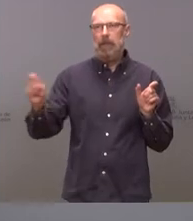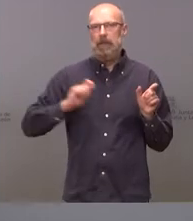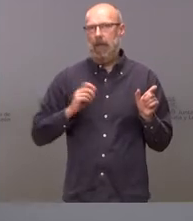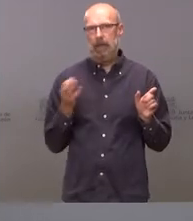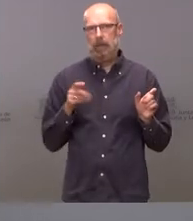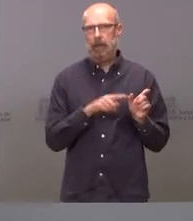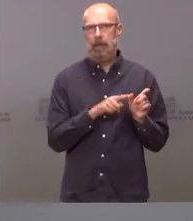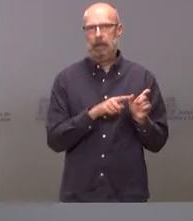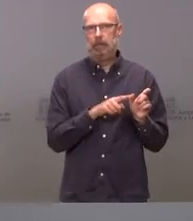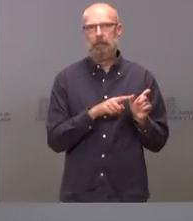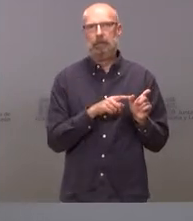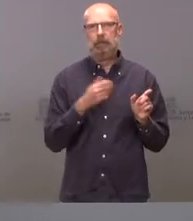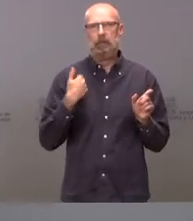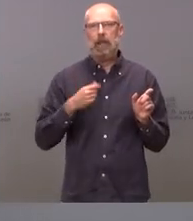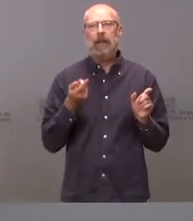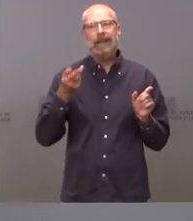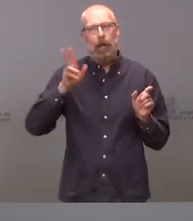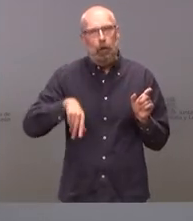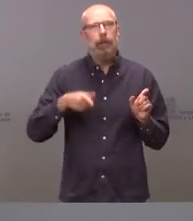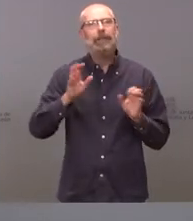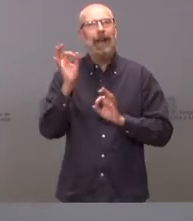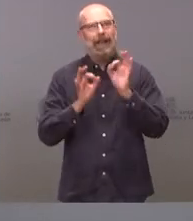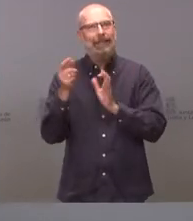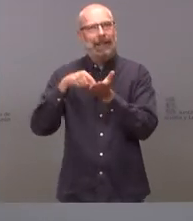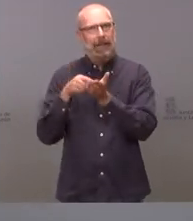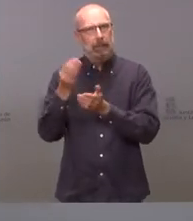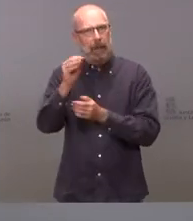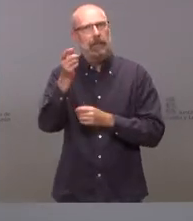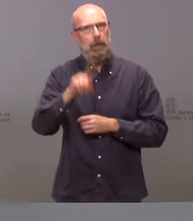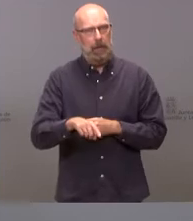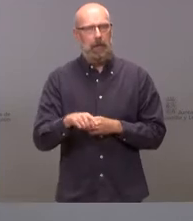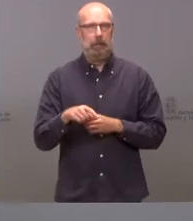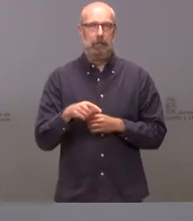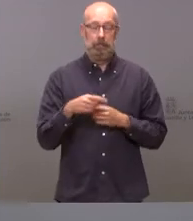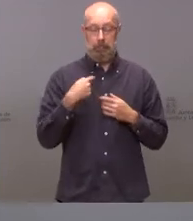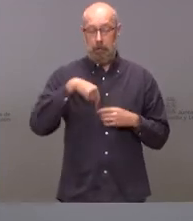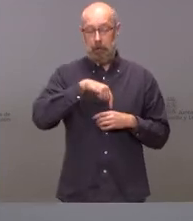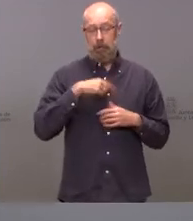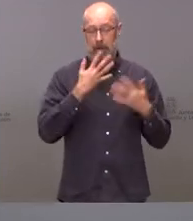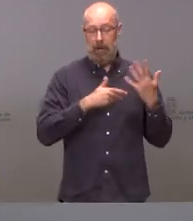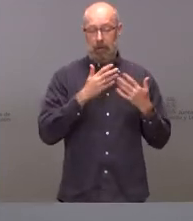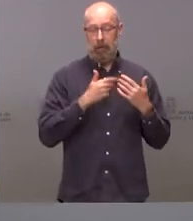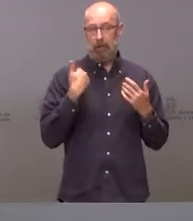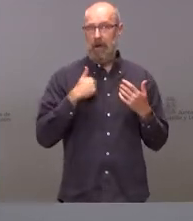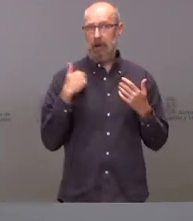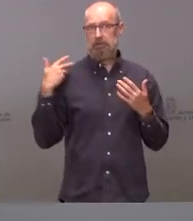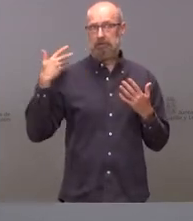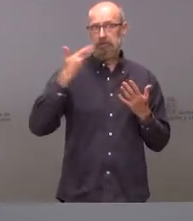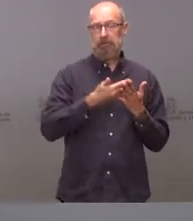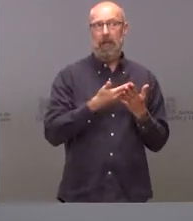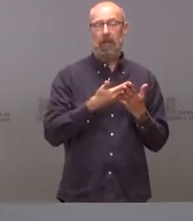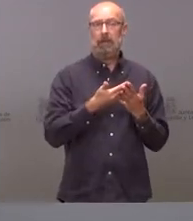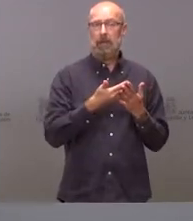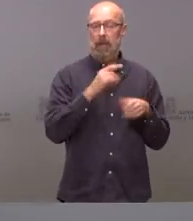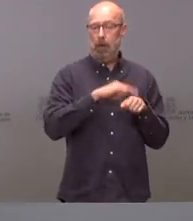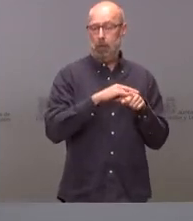reconocidos a favor los intereses y según nuestros cálculos ya con lo que llevamos acumulado hasta el día lunes de